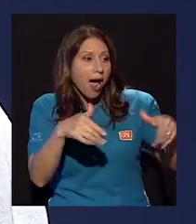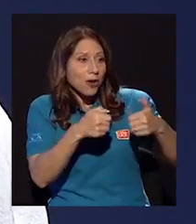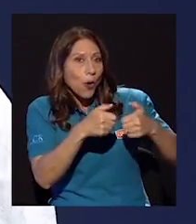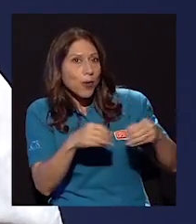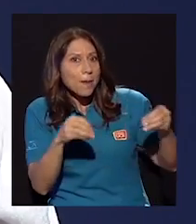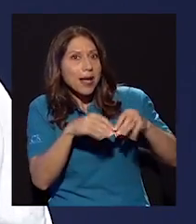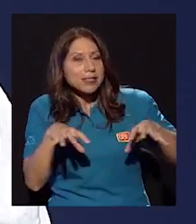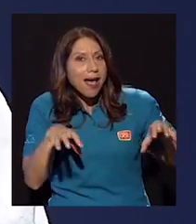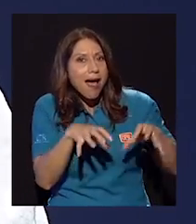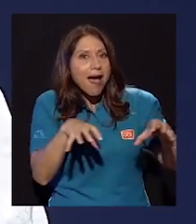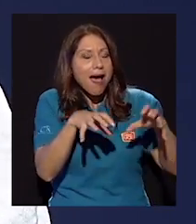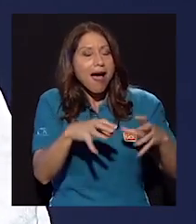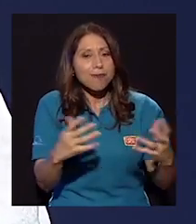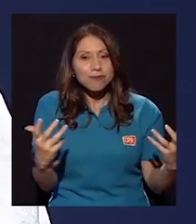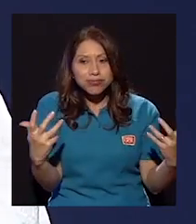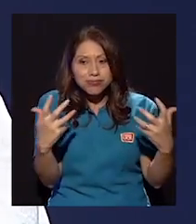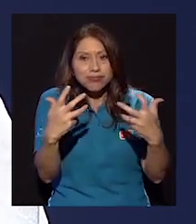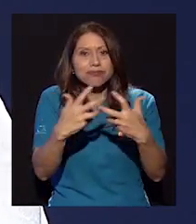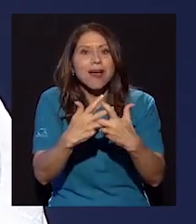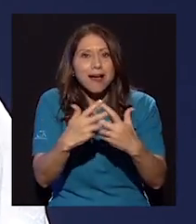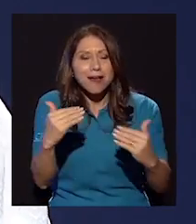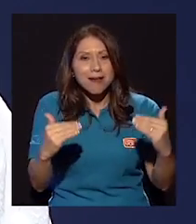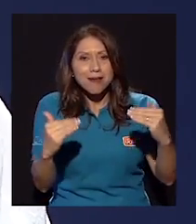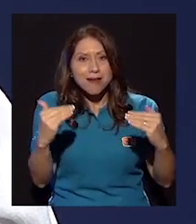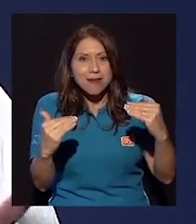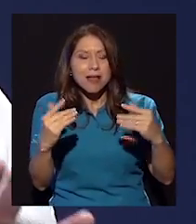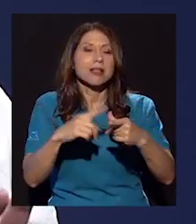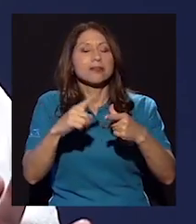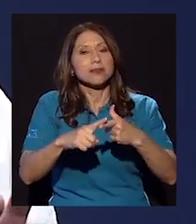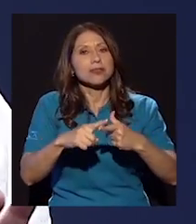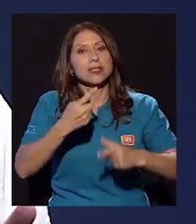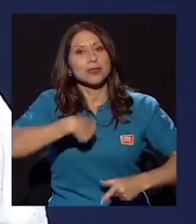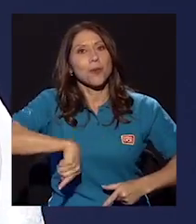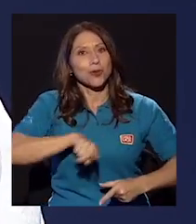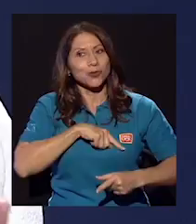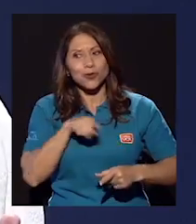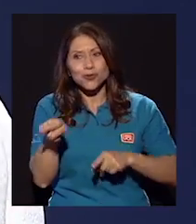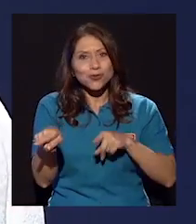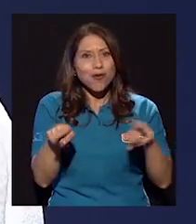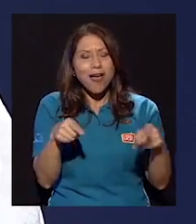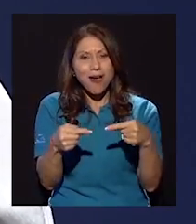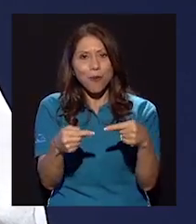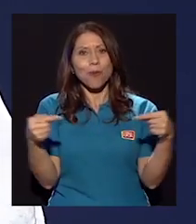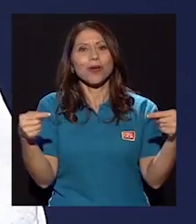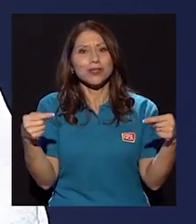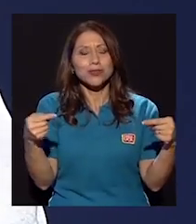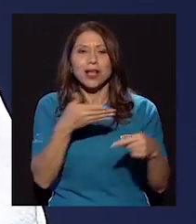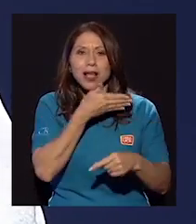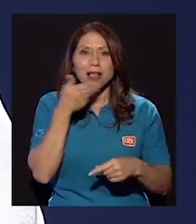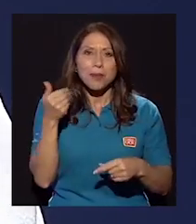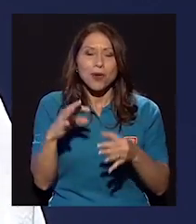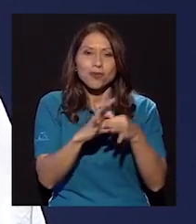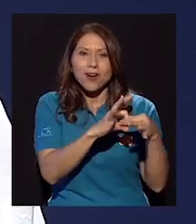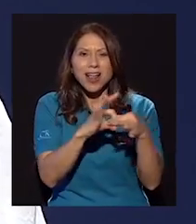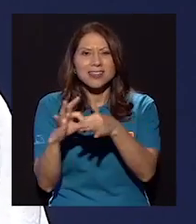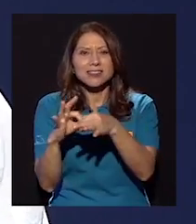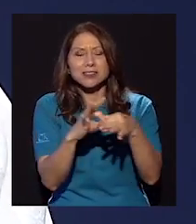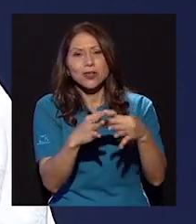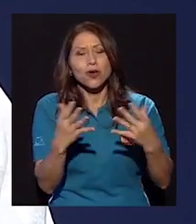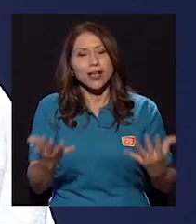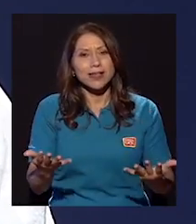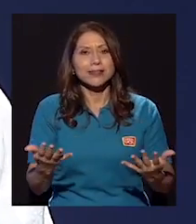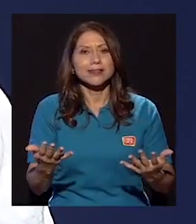espabilada y entre los dos se compense. Entonces, puesto que somos tan opuestos, la mejor relación entre nosotros es